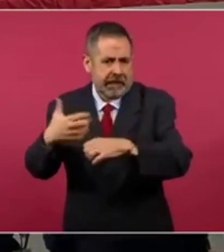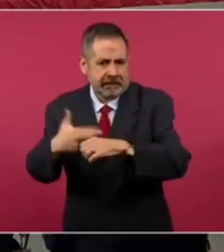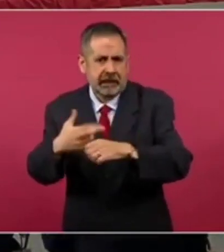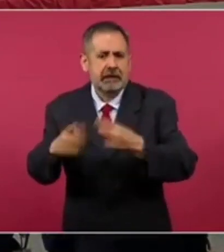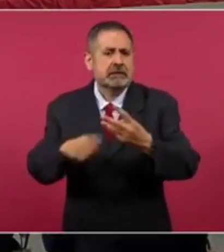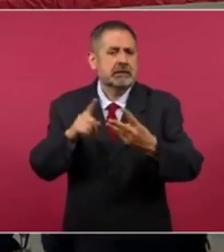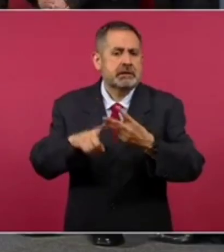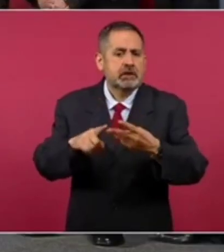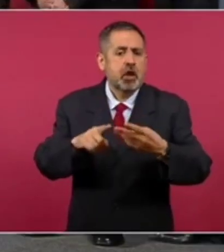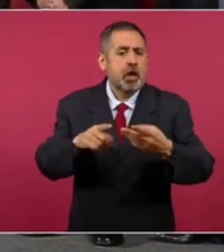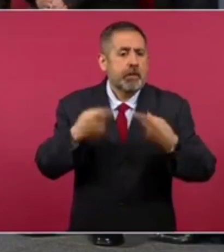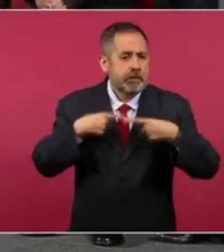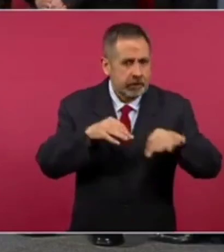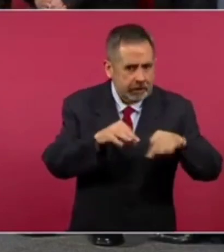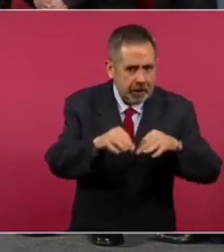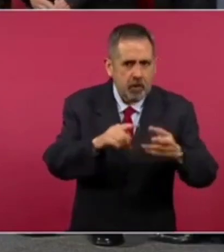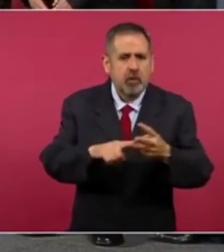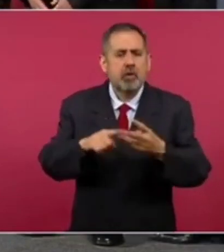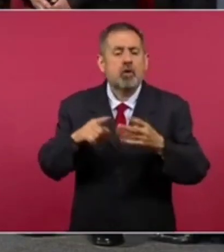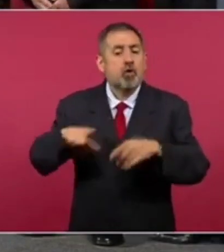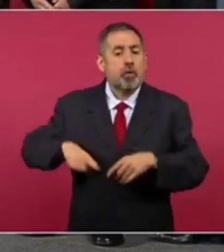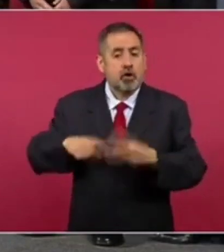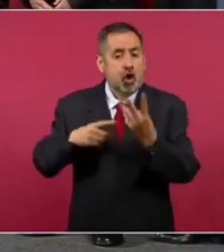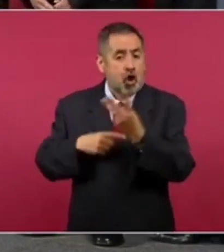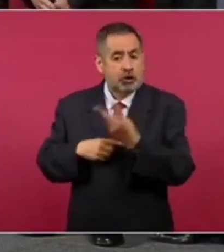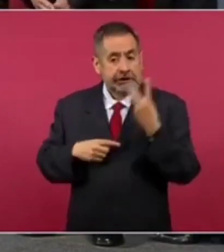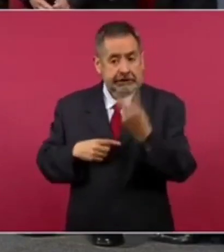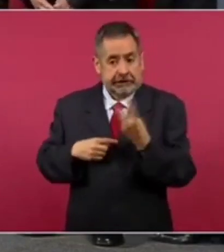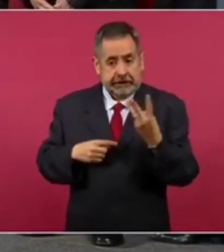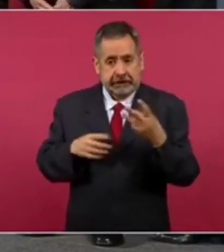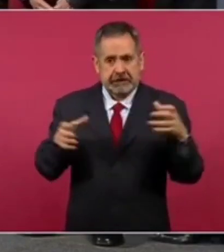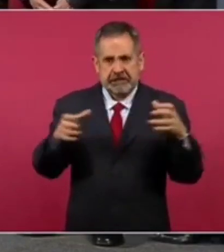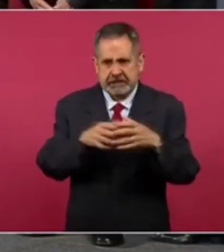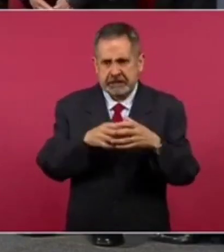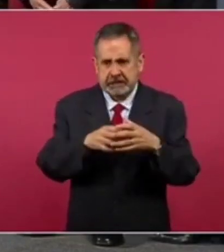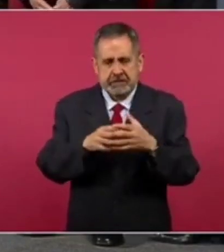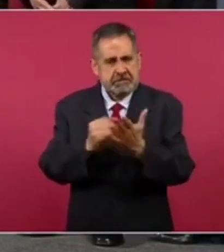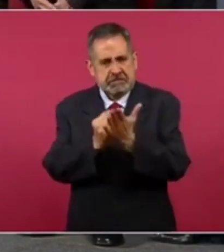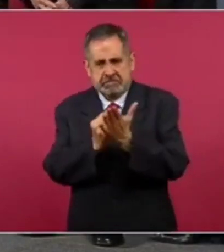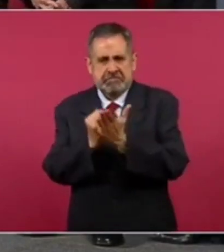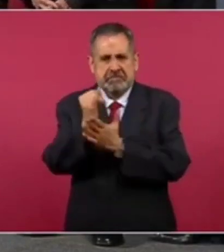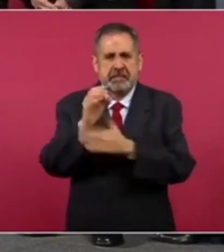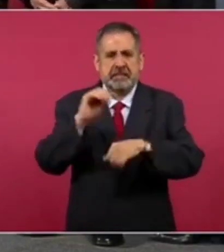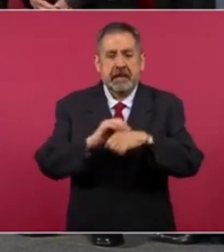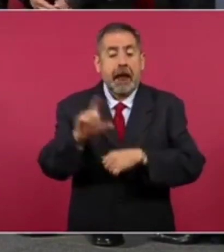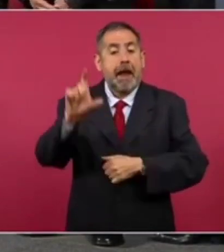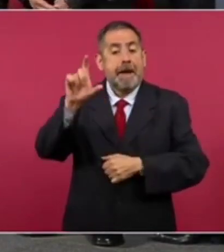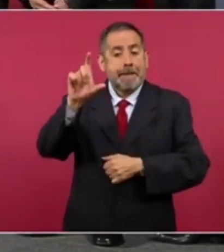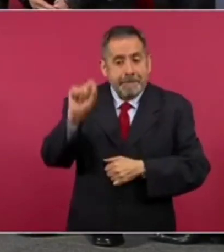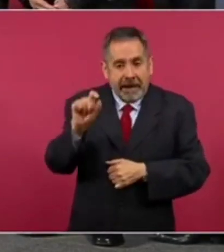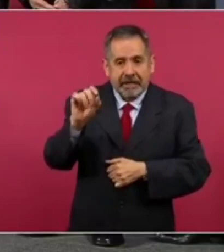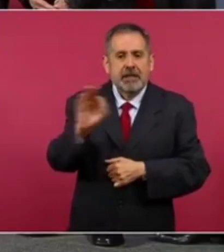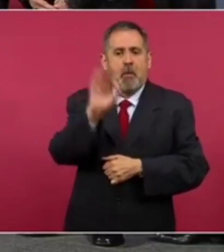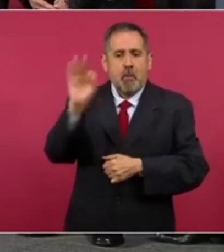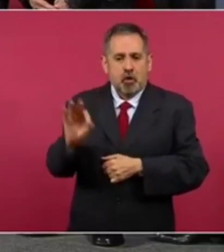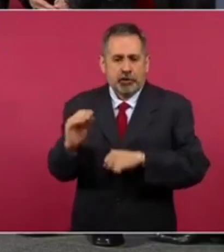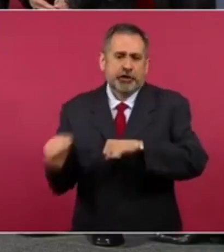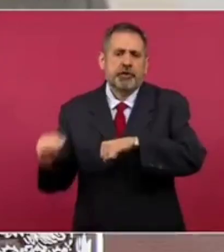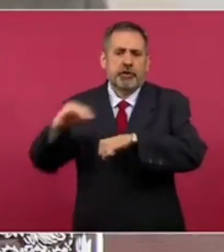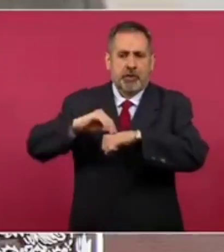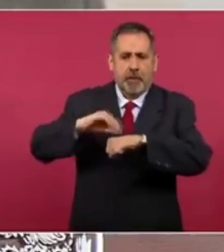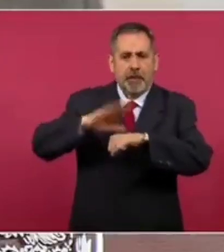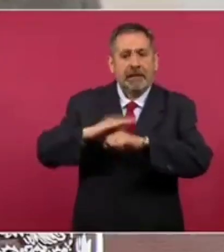el sector obrero y el gobierno, se decidió y se definió un incremento del 20 por ciento al